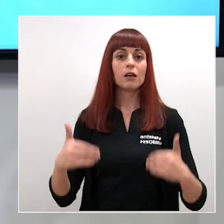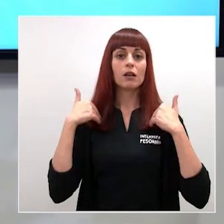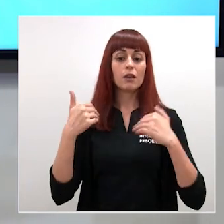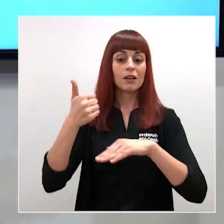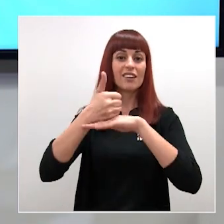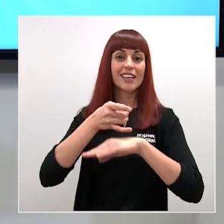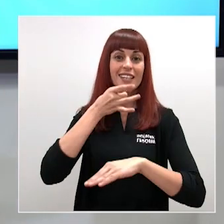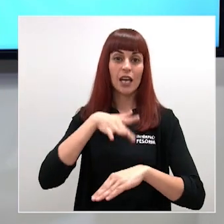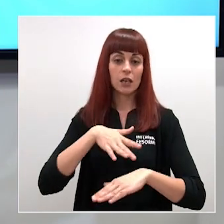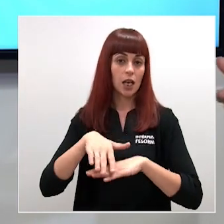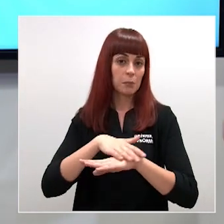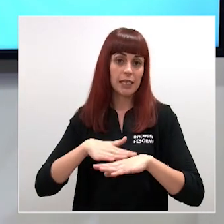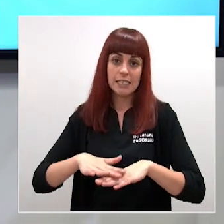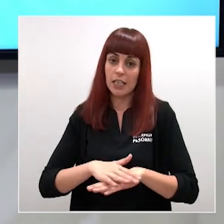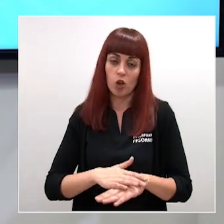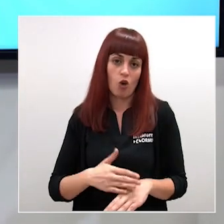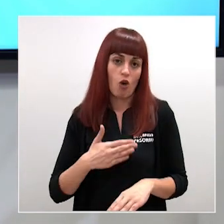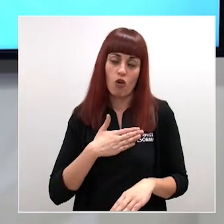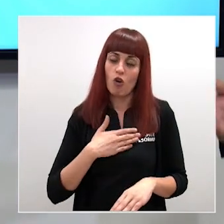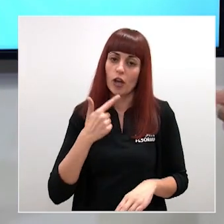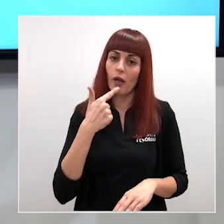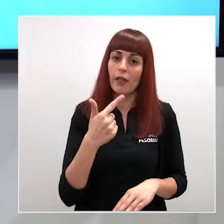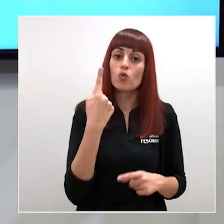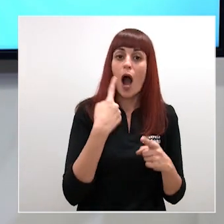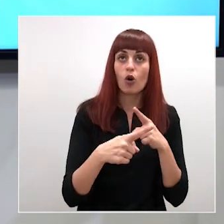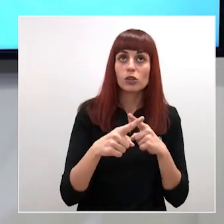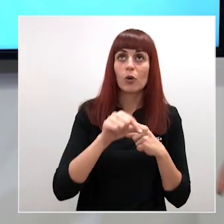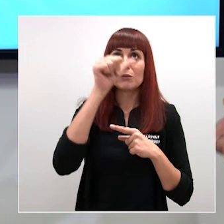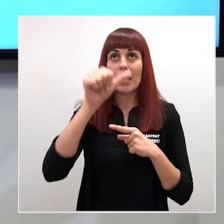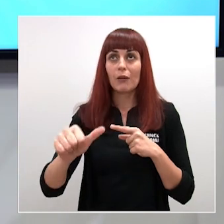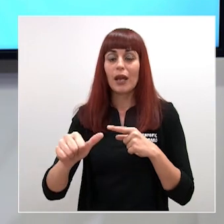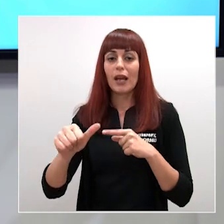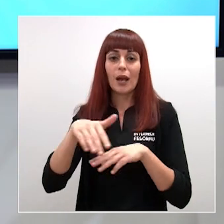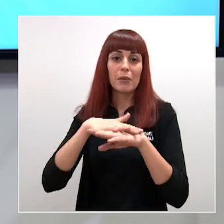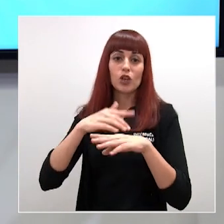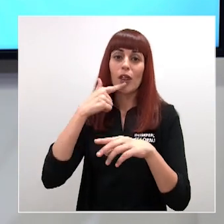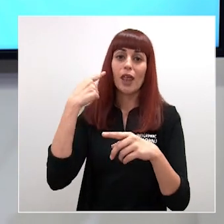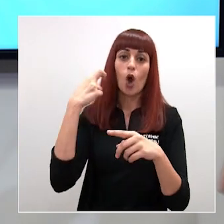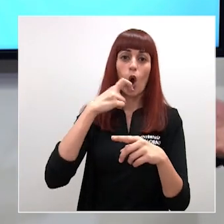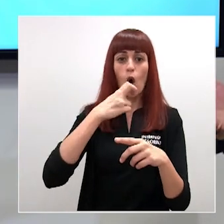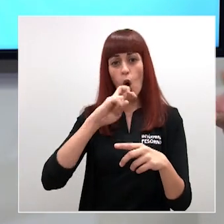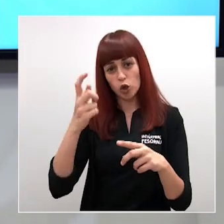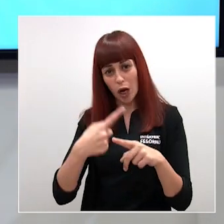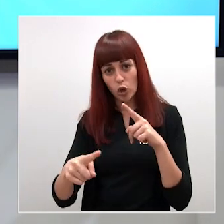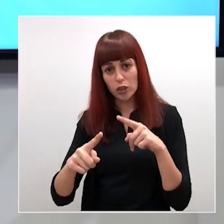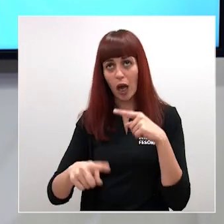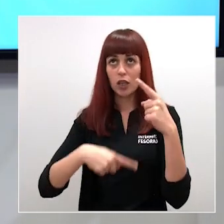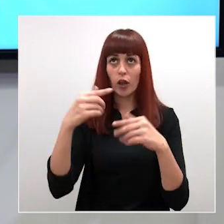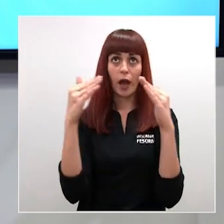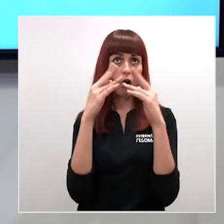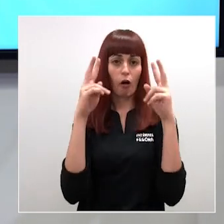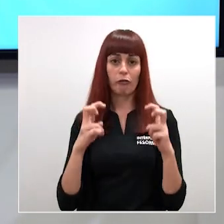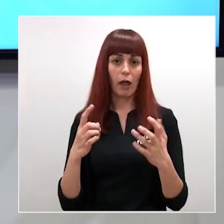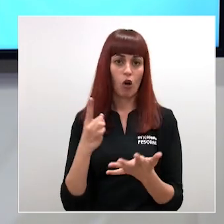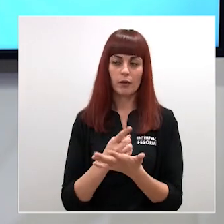y lo que no quiero ahora es crear expectativas que luego dentro de una semana el ministro diga otra cosa y otra vez todos confinados con lo cual vamos a